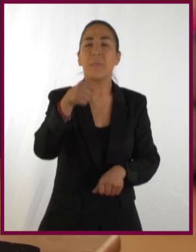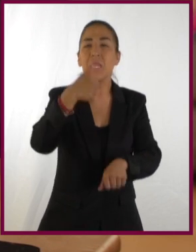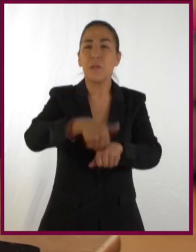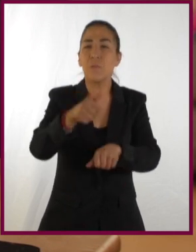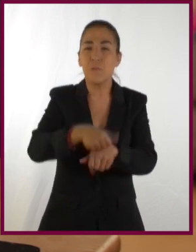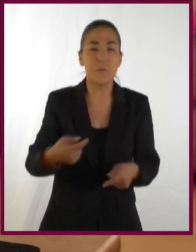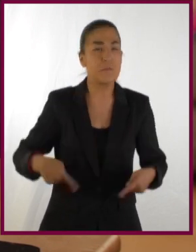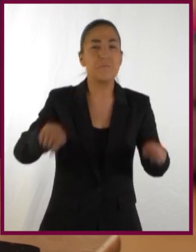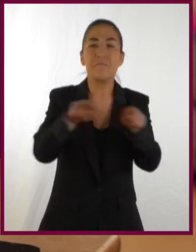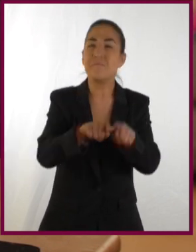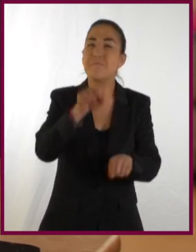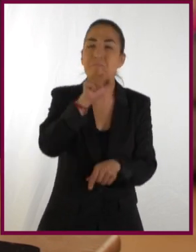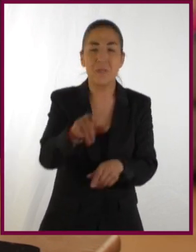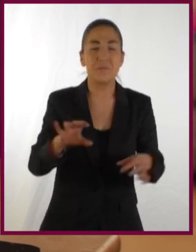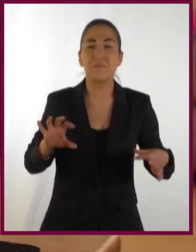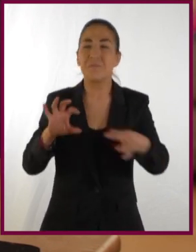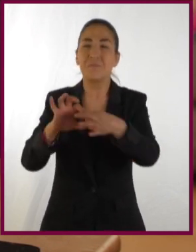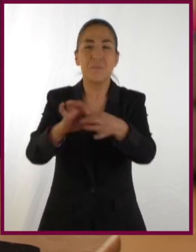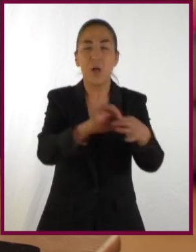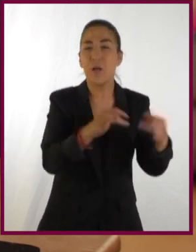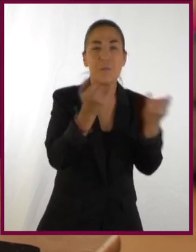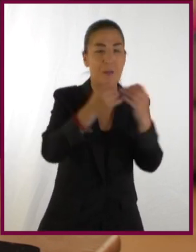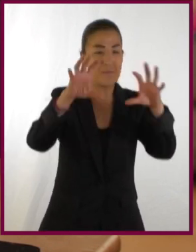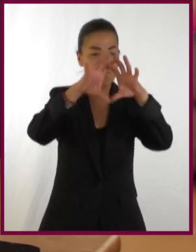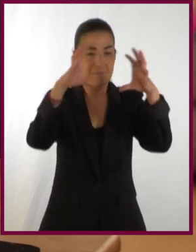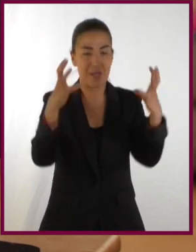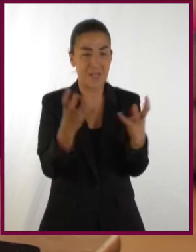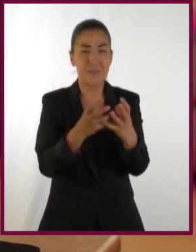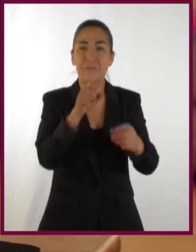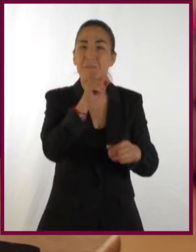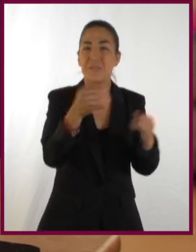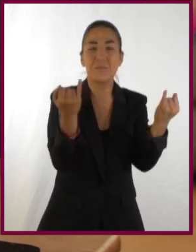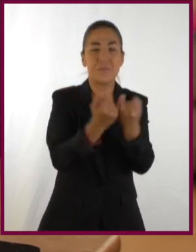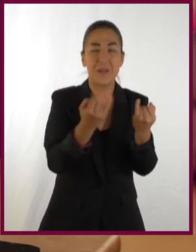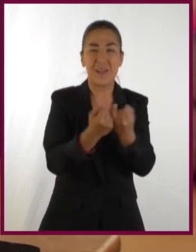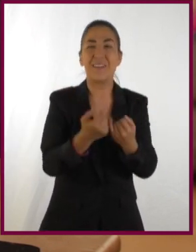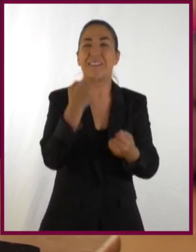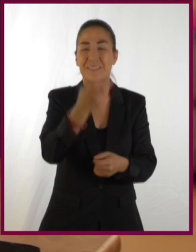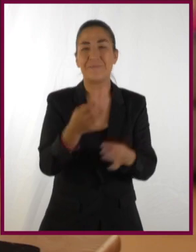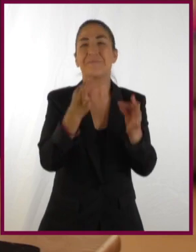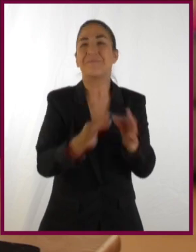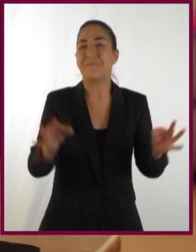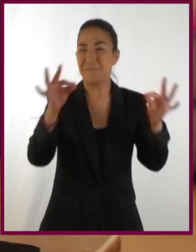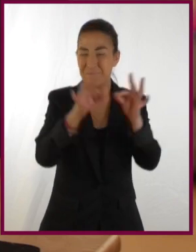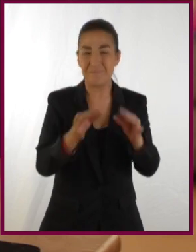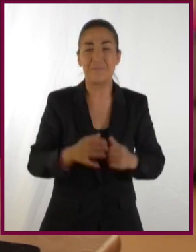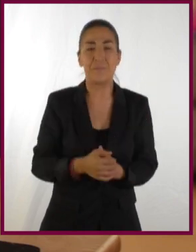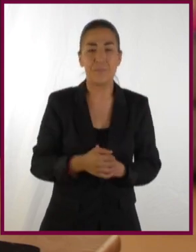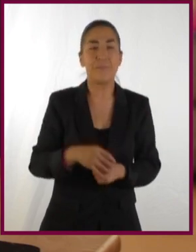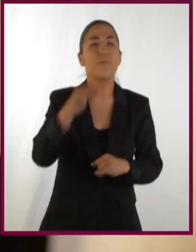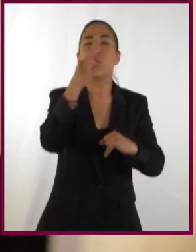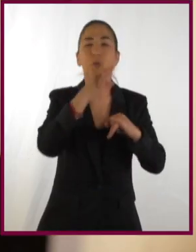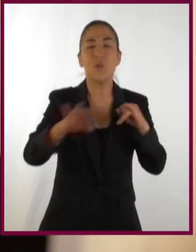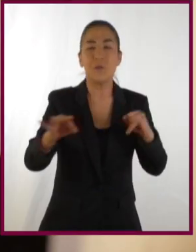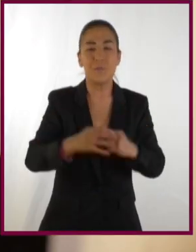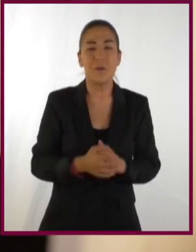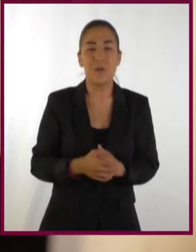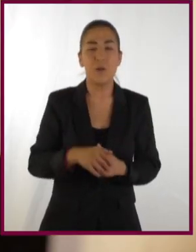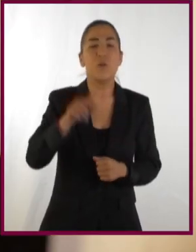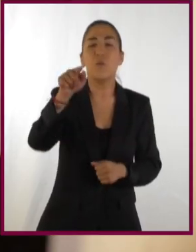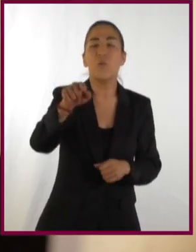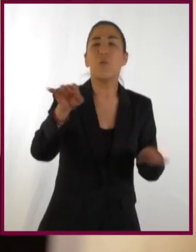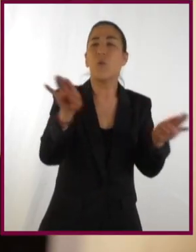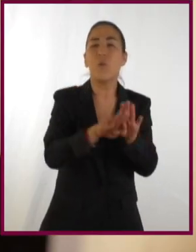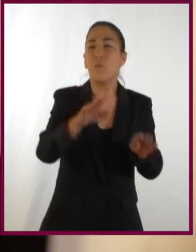esa constante se conserva con respecto a todos los demás planetas. Esto es súper importante. Edith,